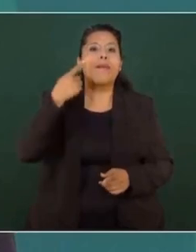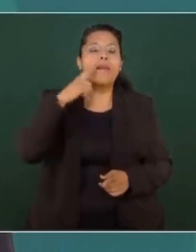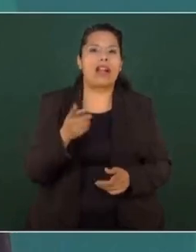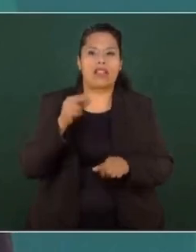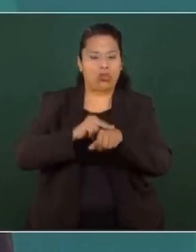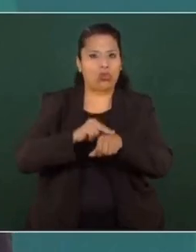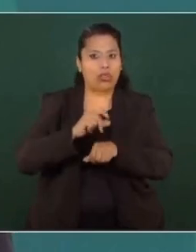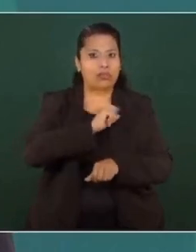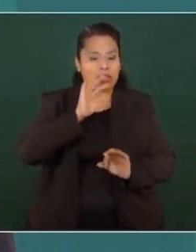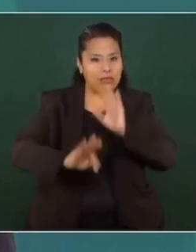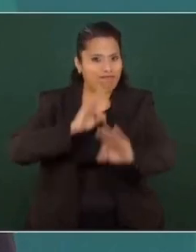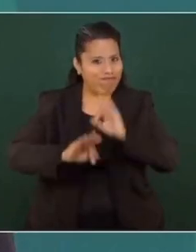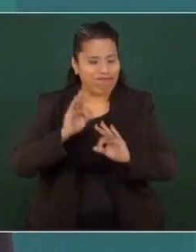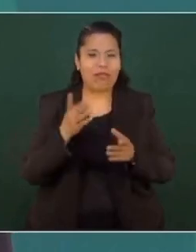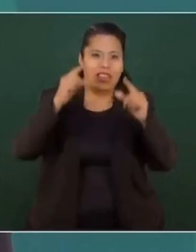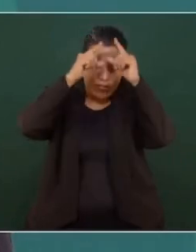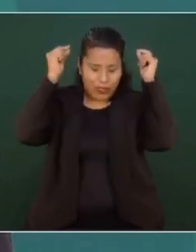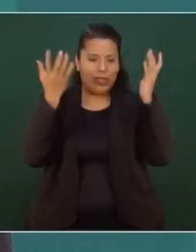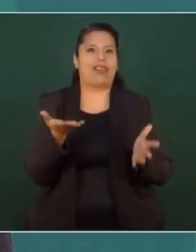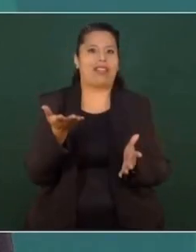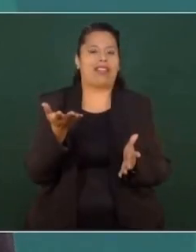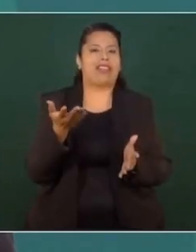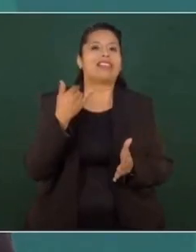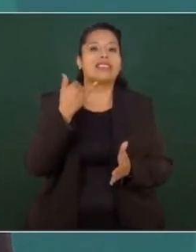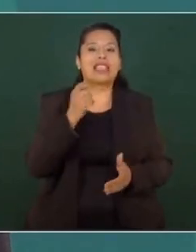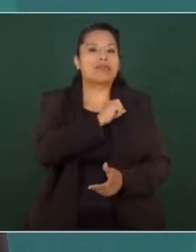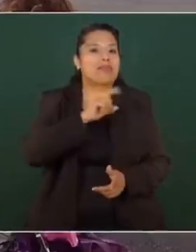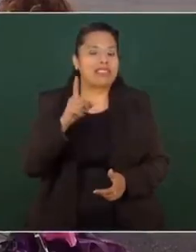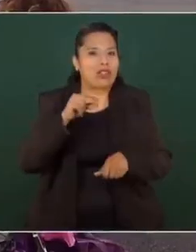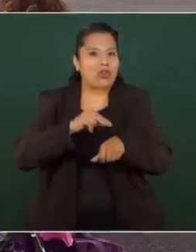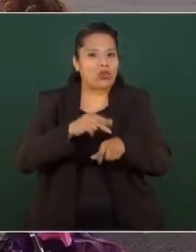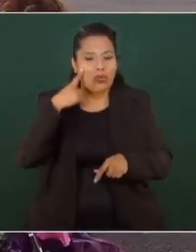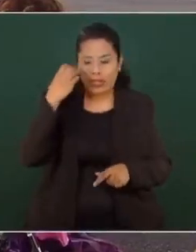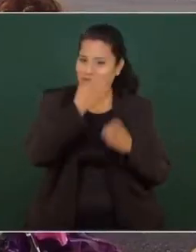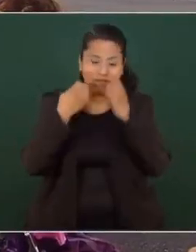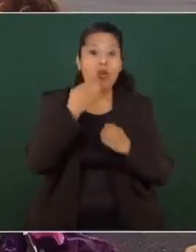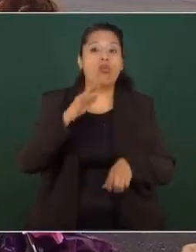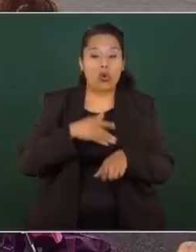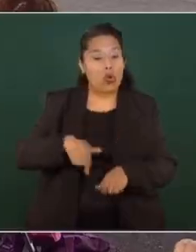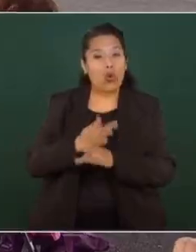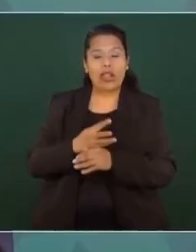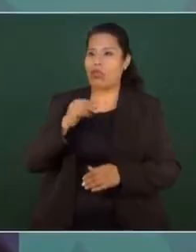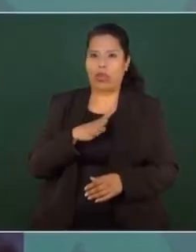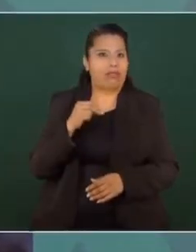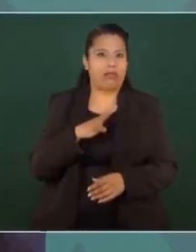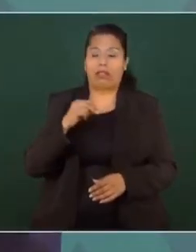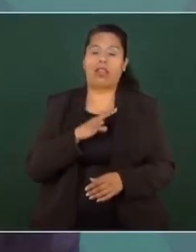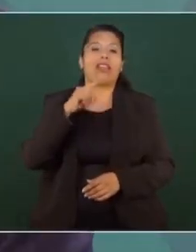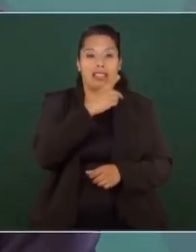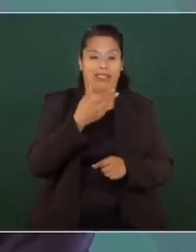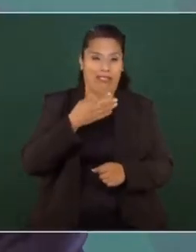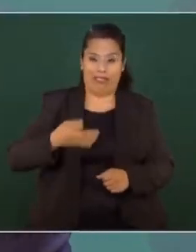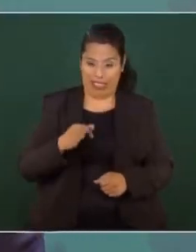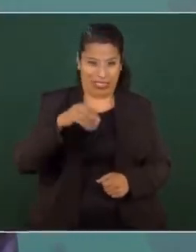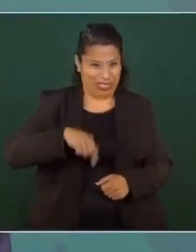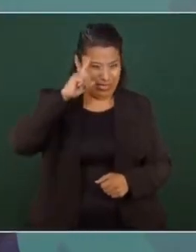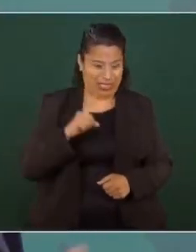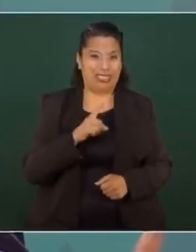faltar los médicos, generales, enfermeras, los especialistas, que no hay. Aquí en Fresnillo hicieron un hospital